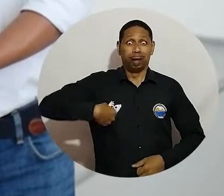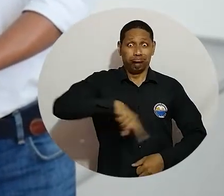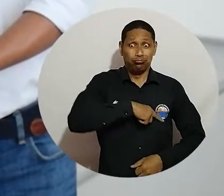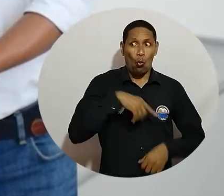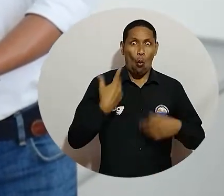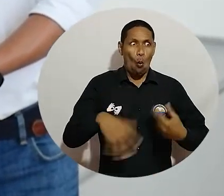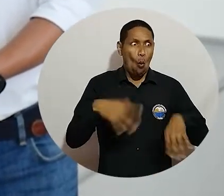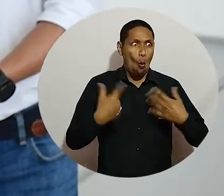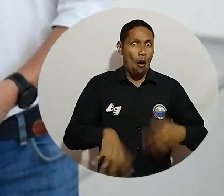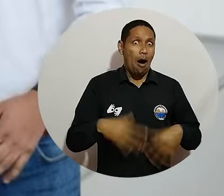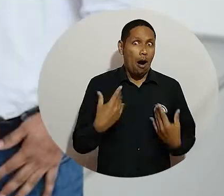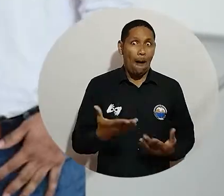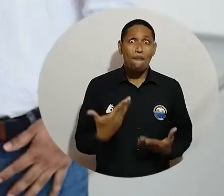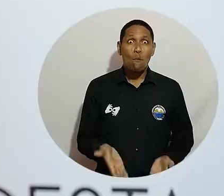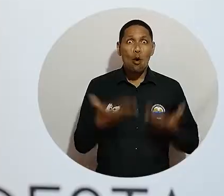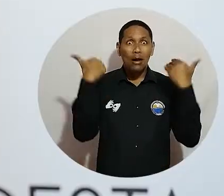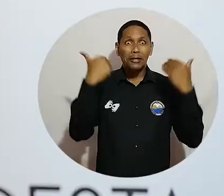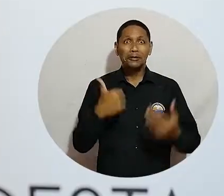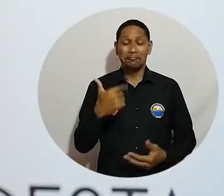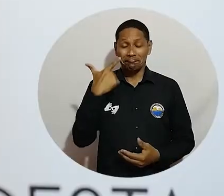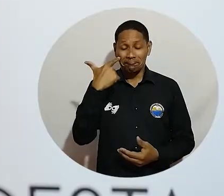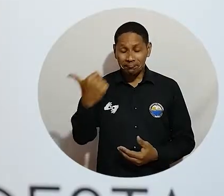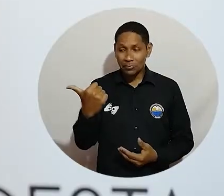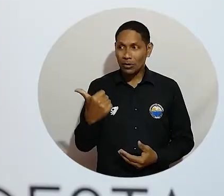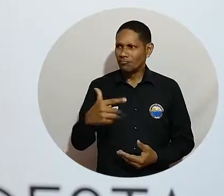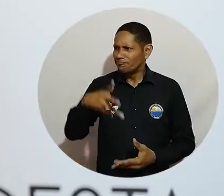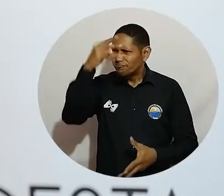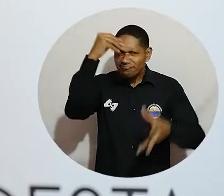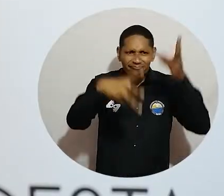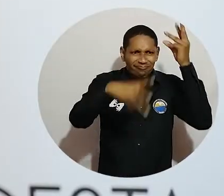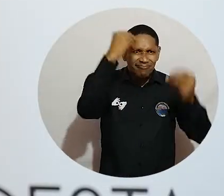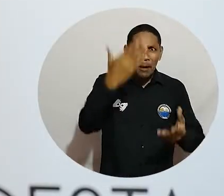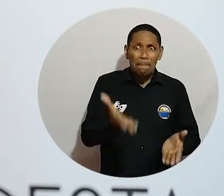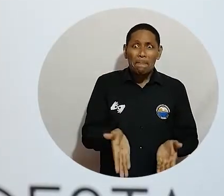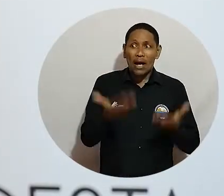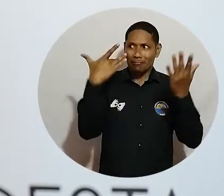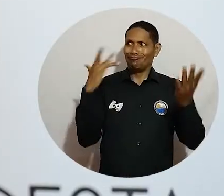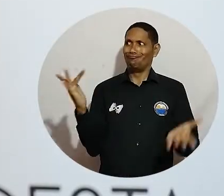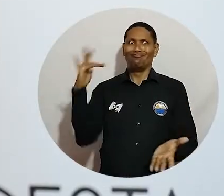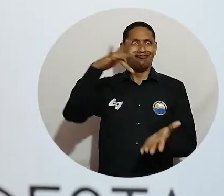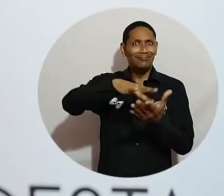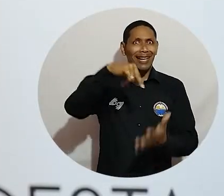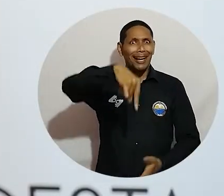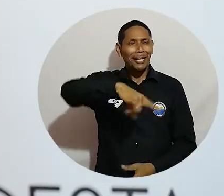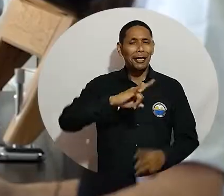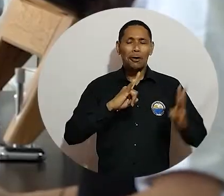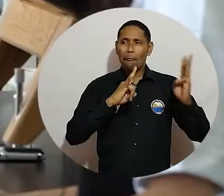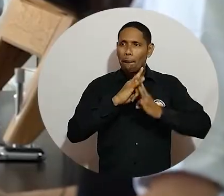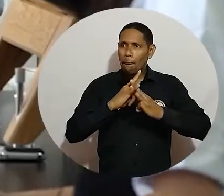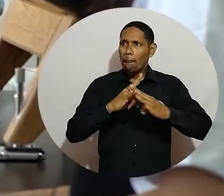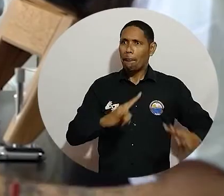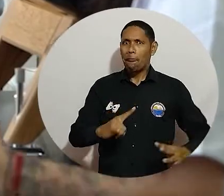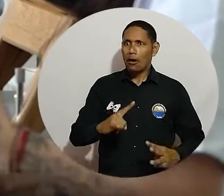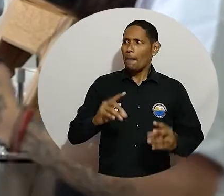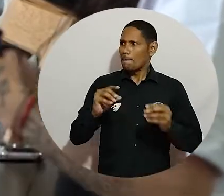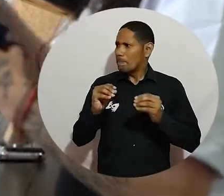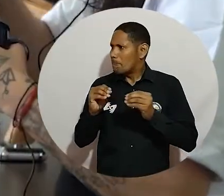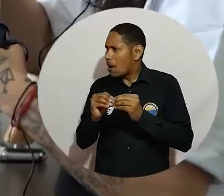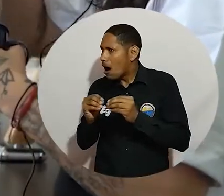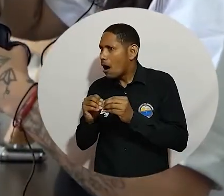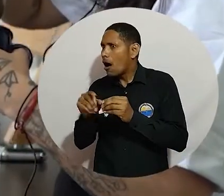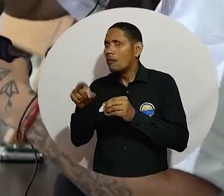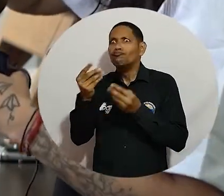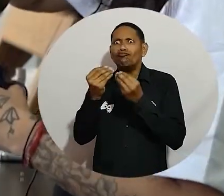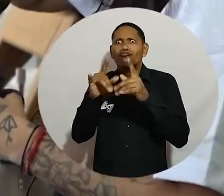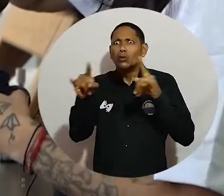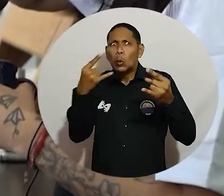Para nosotros ha sido una experiencia muy enriquecedora haber venido aquí a la Universidad del Magdalena